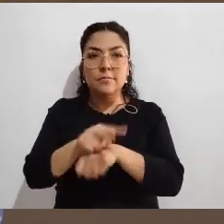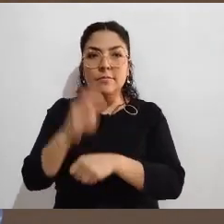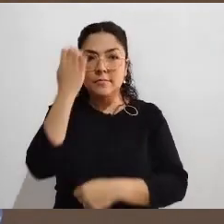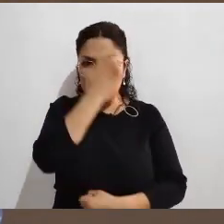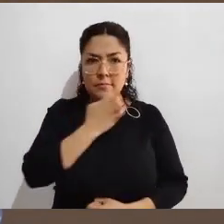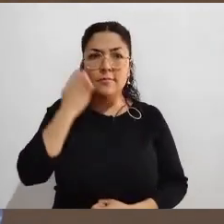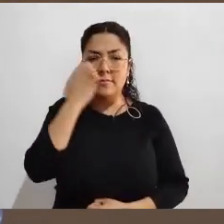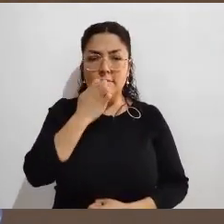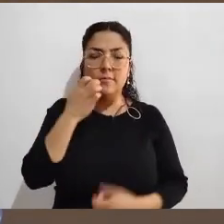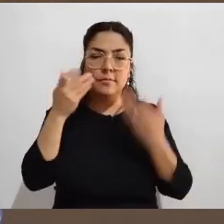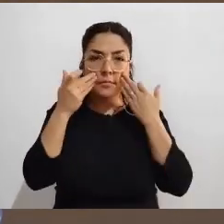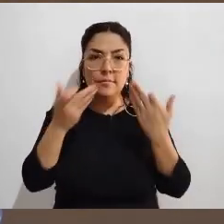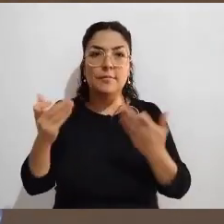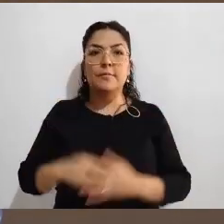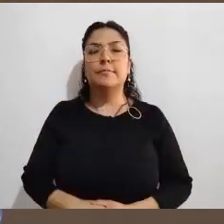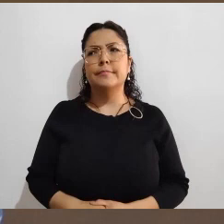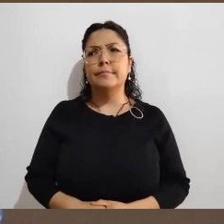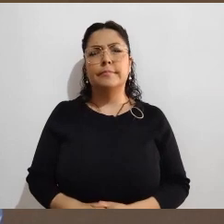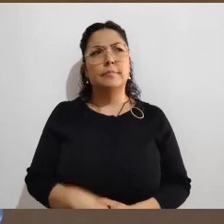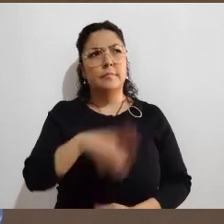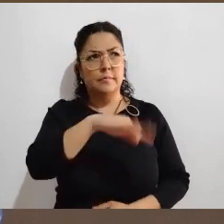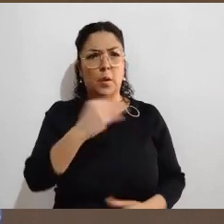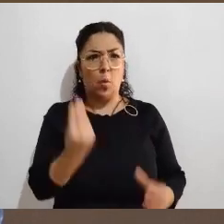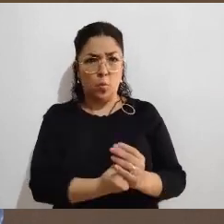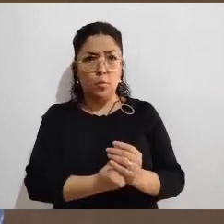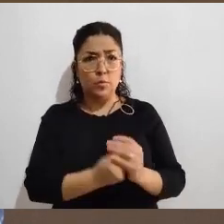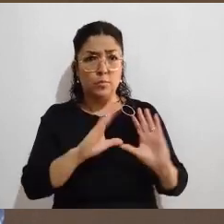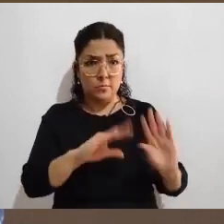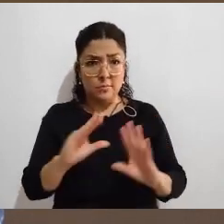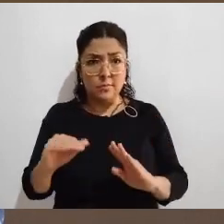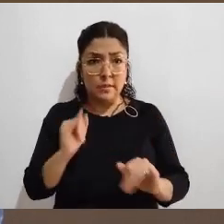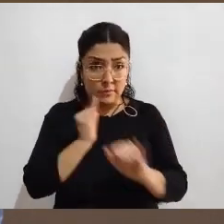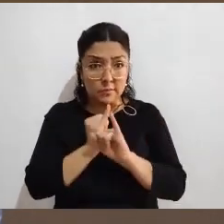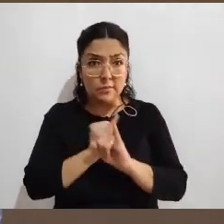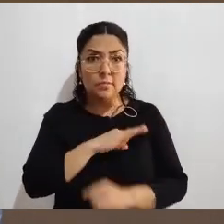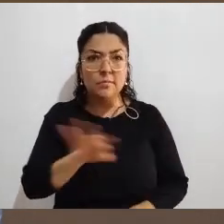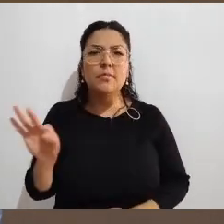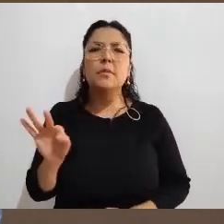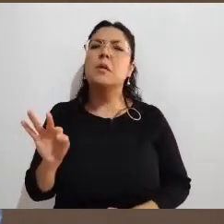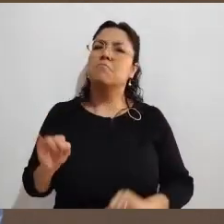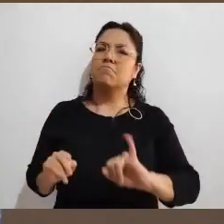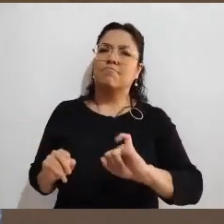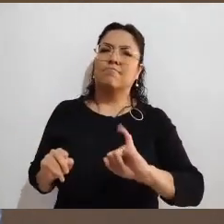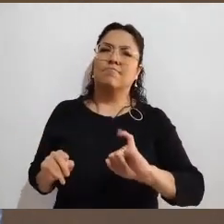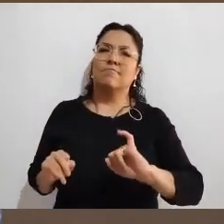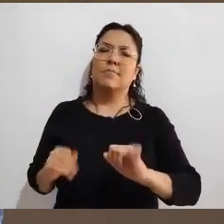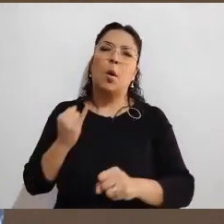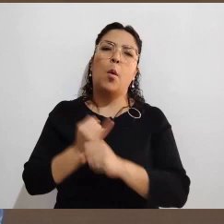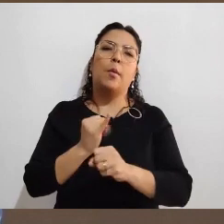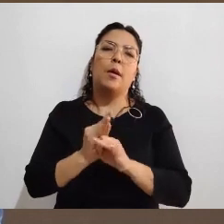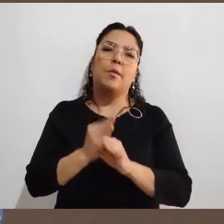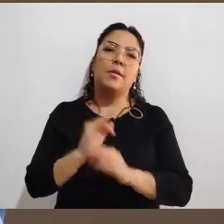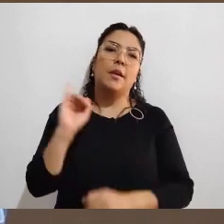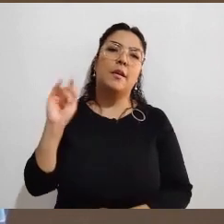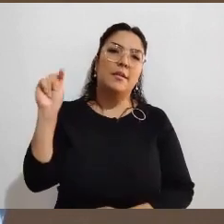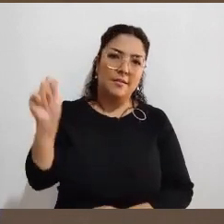línea? Sí, afortunadamente hay que recordar que gracias a las tecnologías de la información, muchos de los temas que antes eran 100%